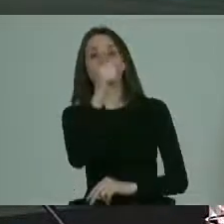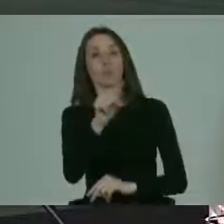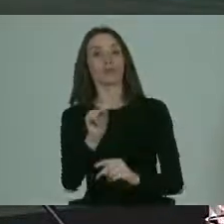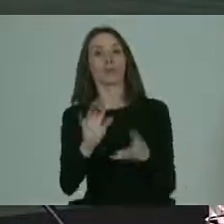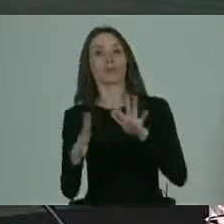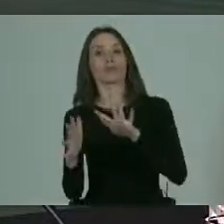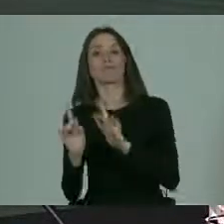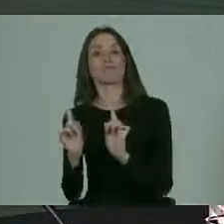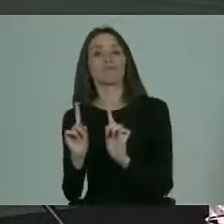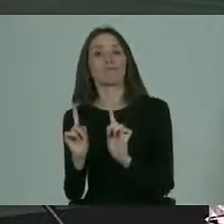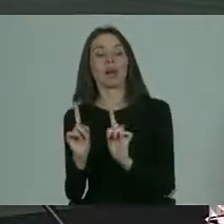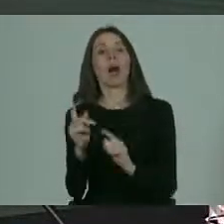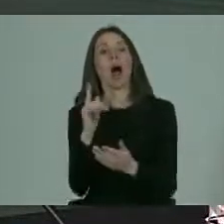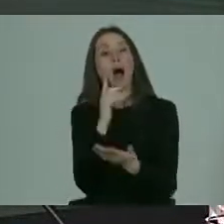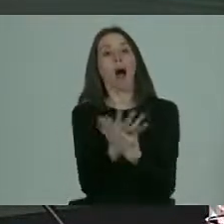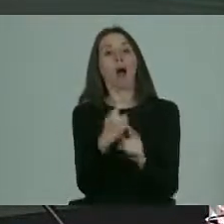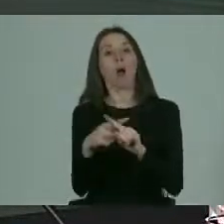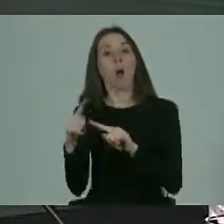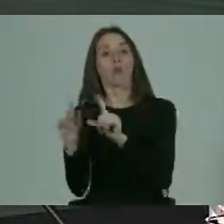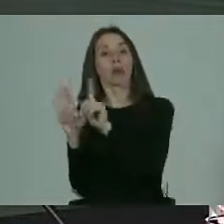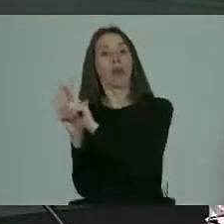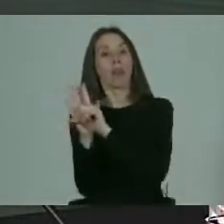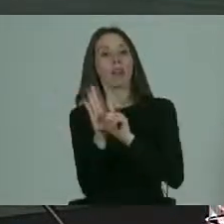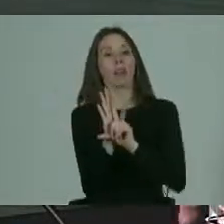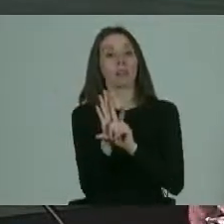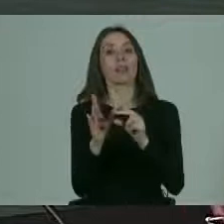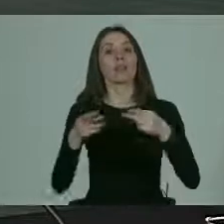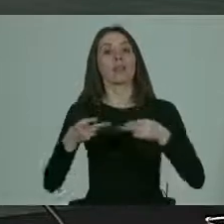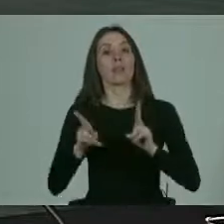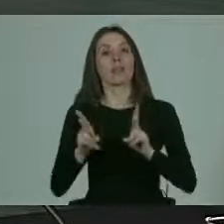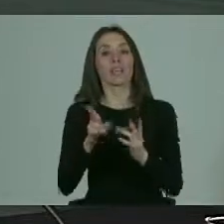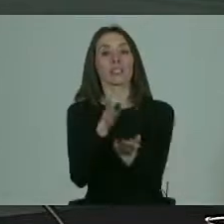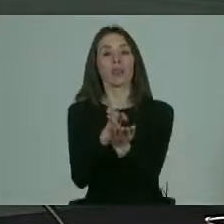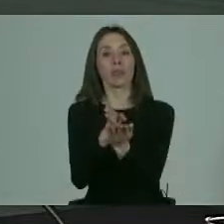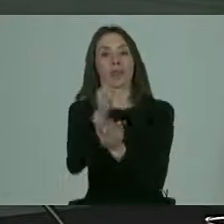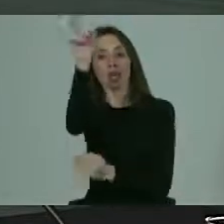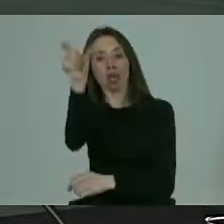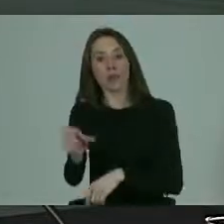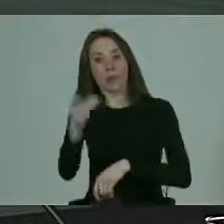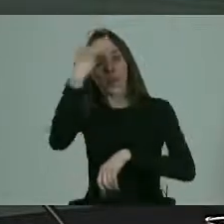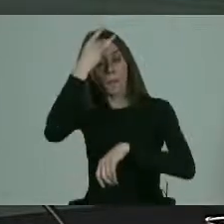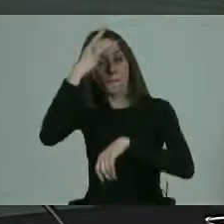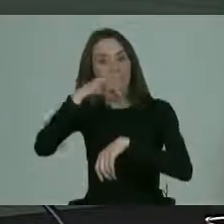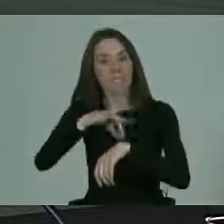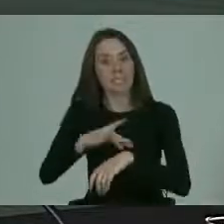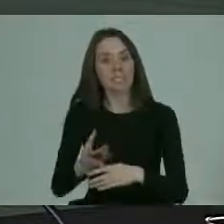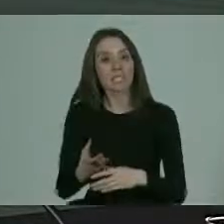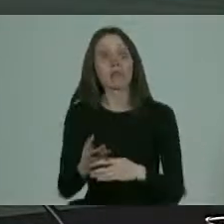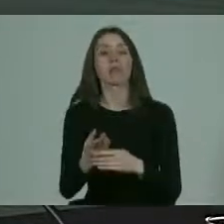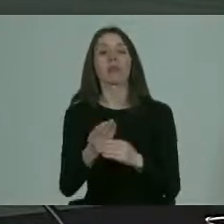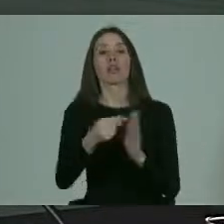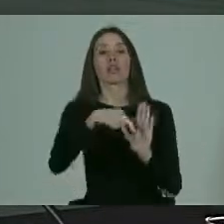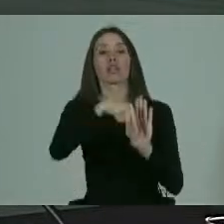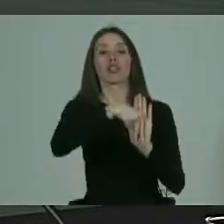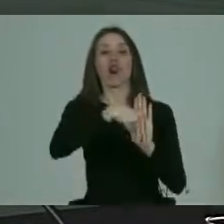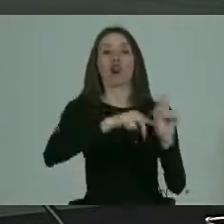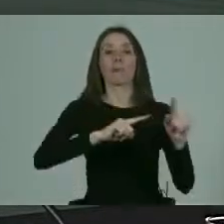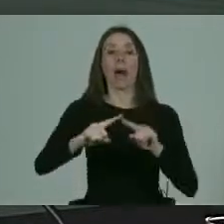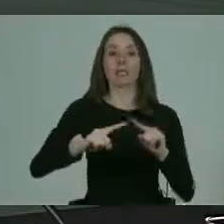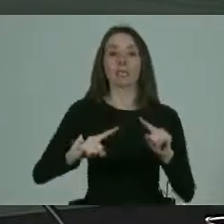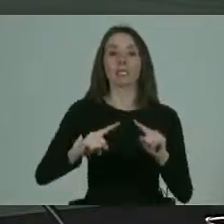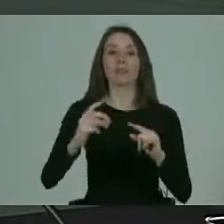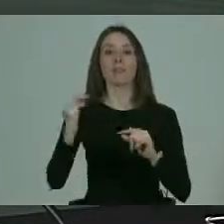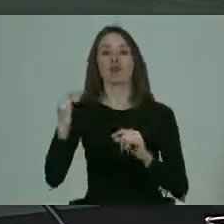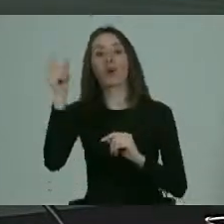hay otras normativas que tienen que ver, por ejemplo, con los derechos y deberes de los pacientes o con las normas administrativas sobre